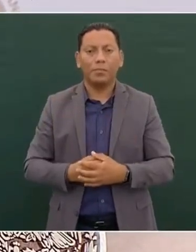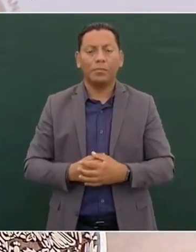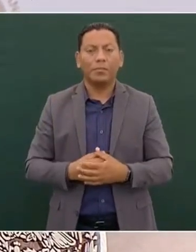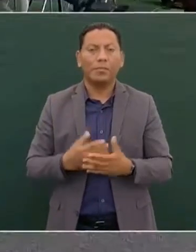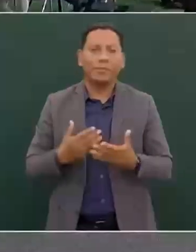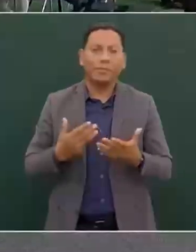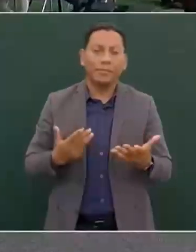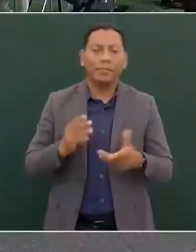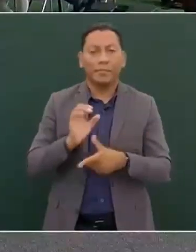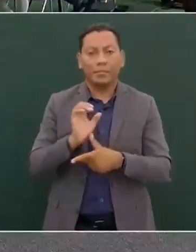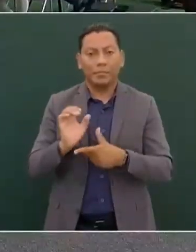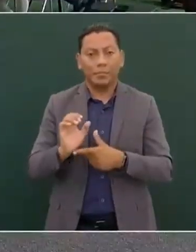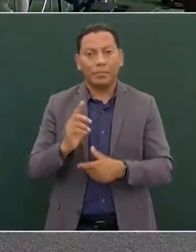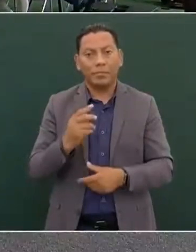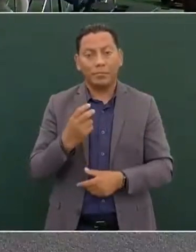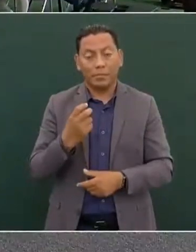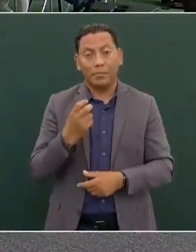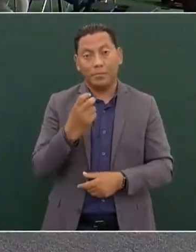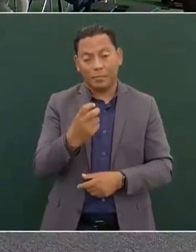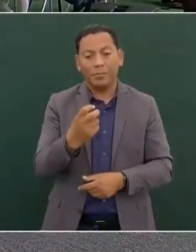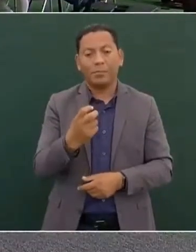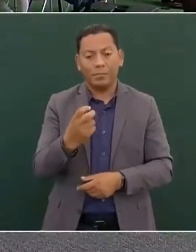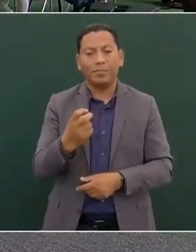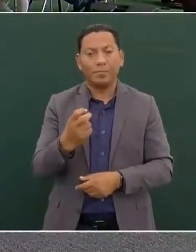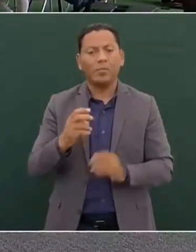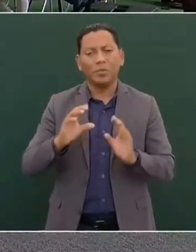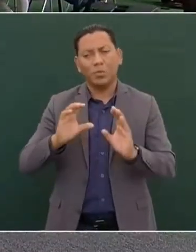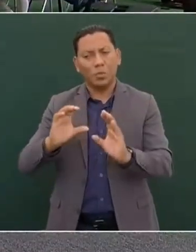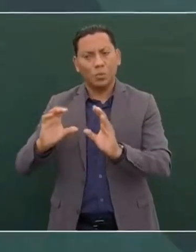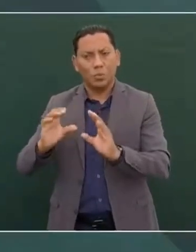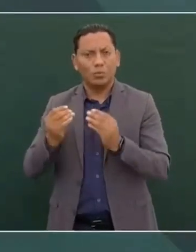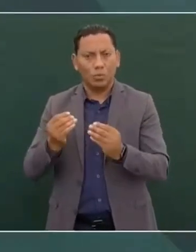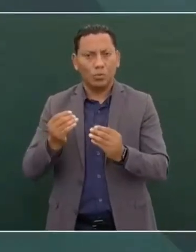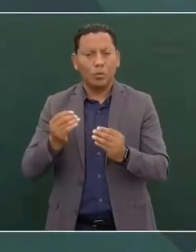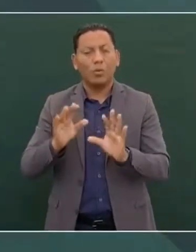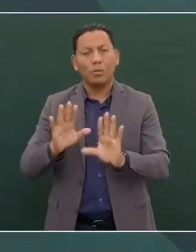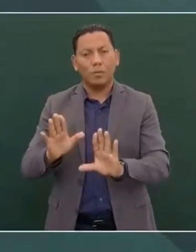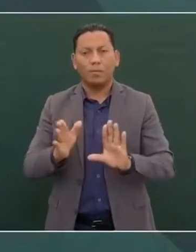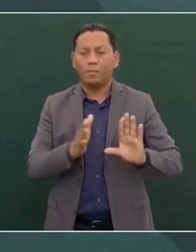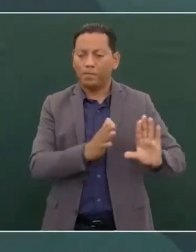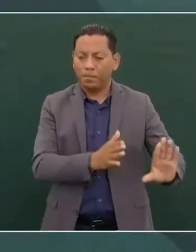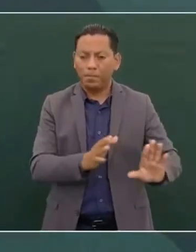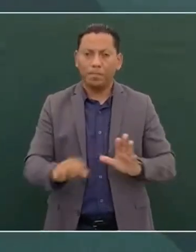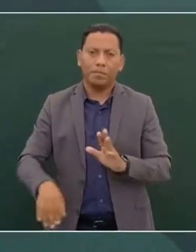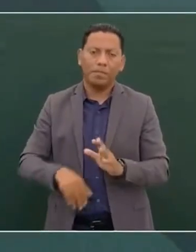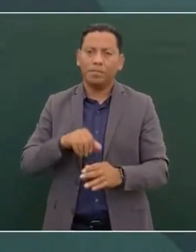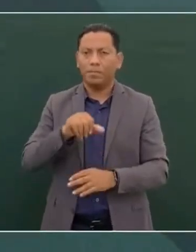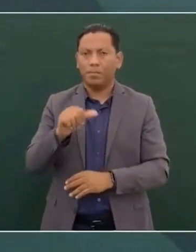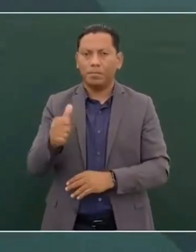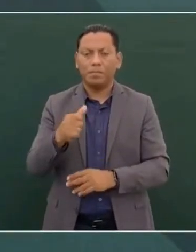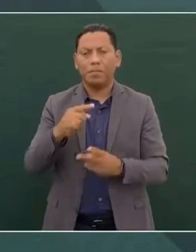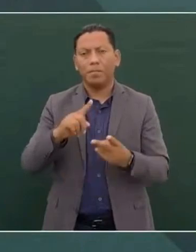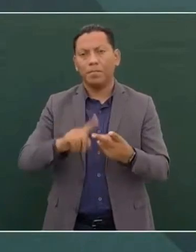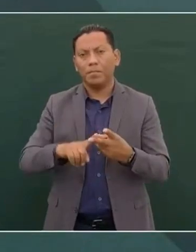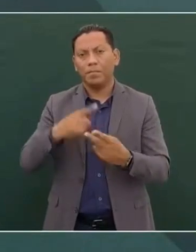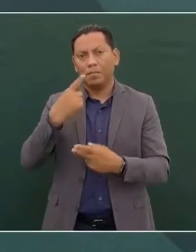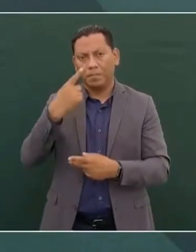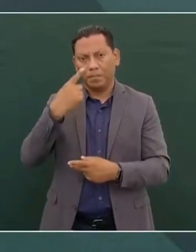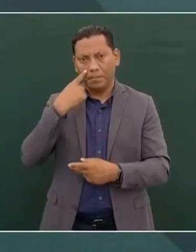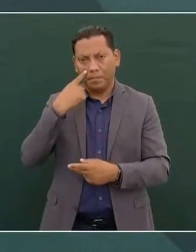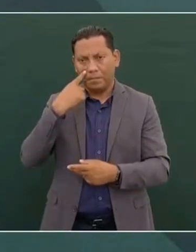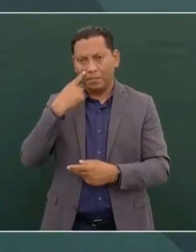Entonces, eso es algo que tenemos que cuidar. Lo otro es que al llegar al norte